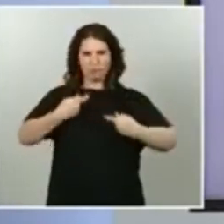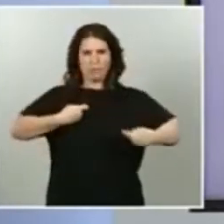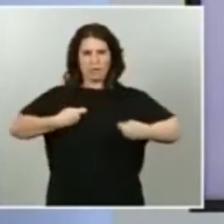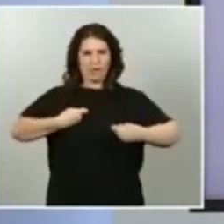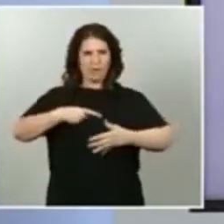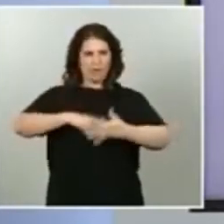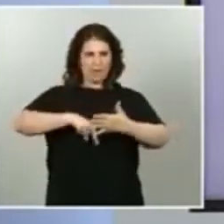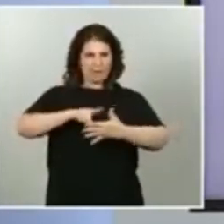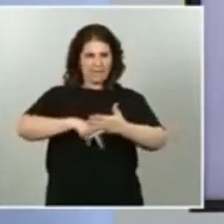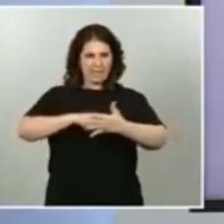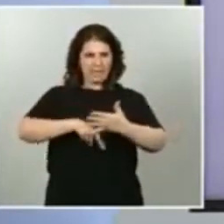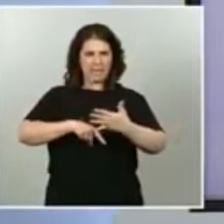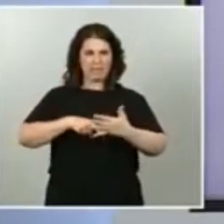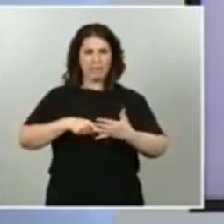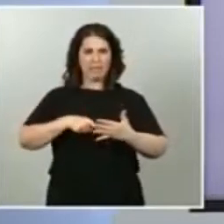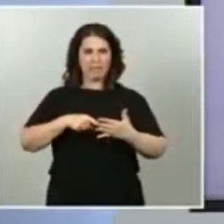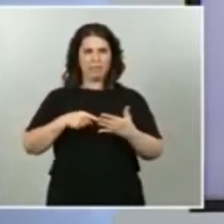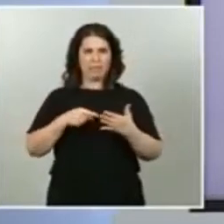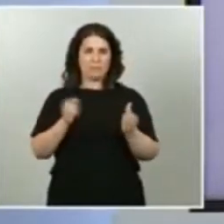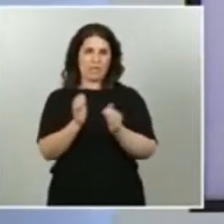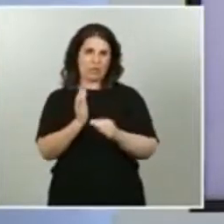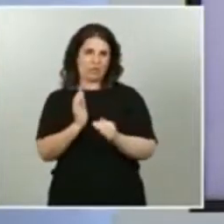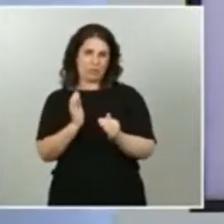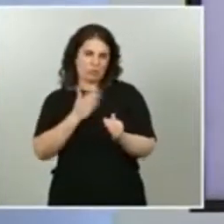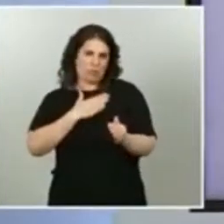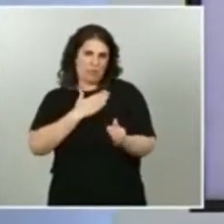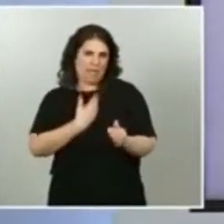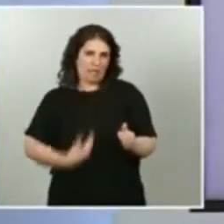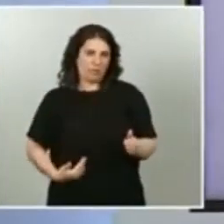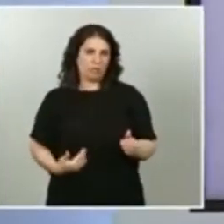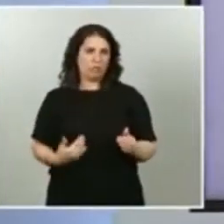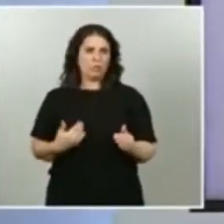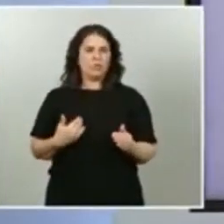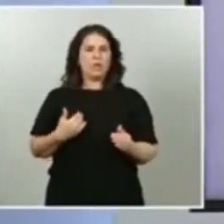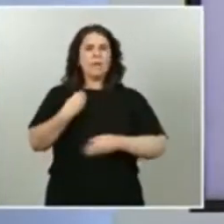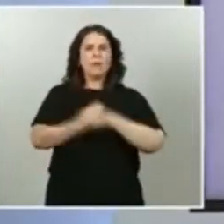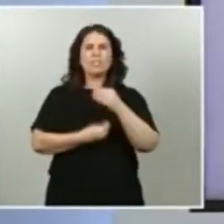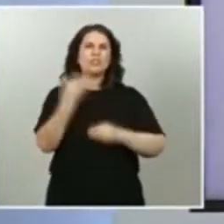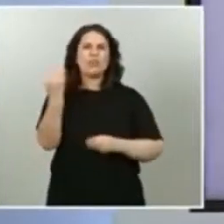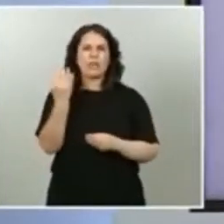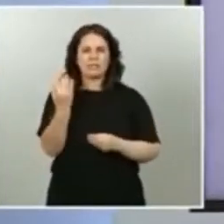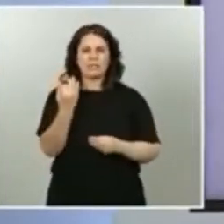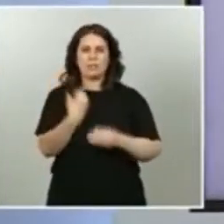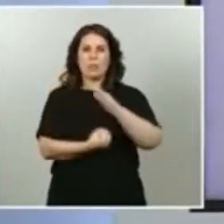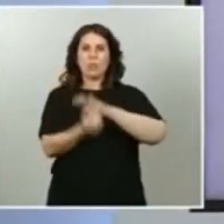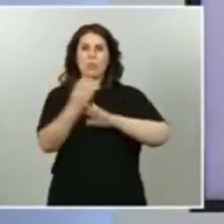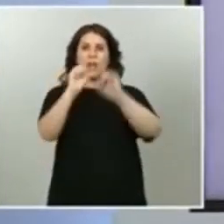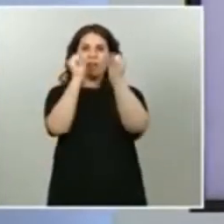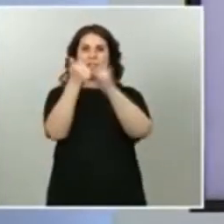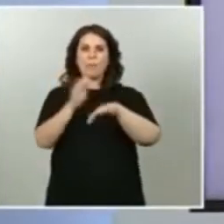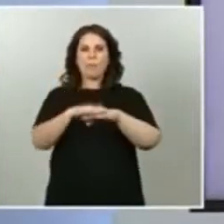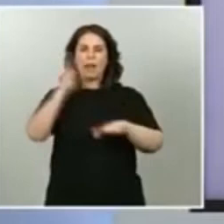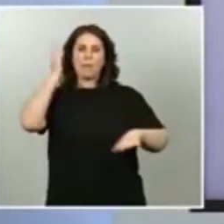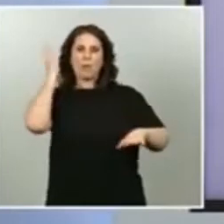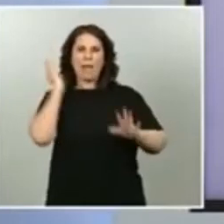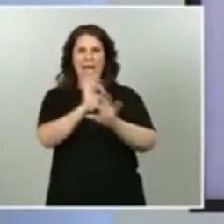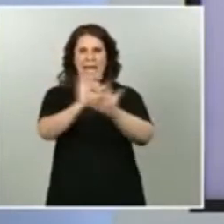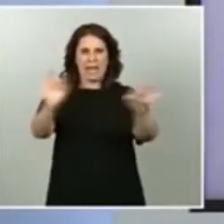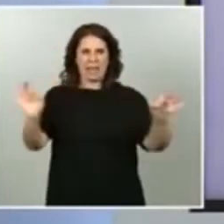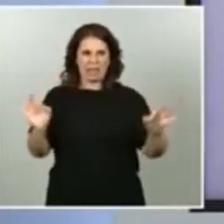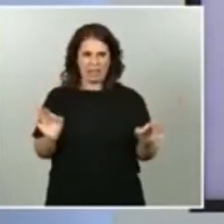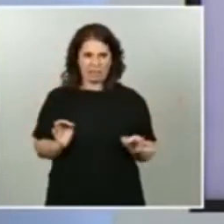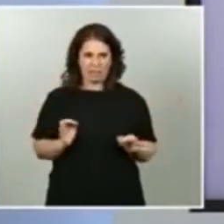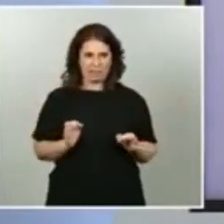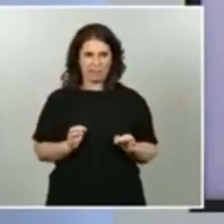propietarios, lo que establecimos fue una relación que no lesionara ninguna de las partes. Es decir, que el arrendatario